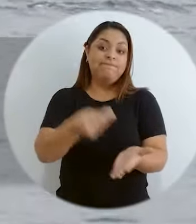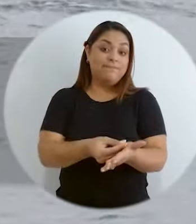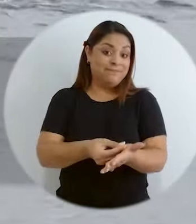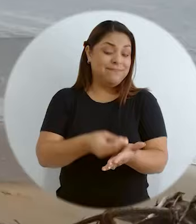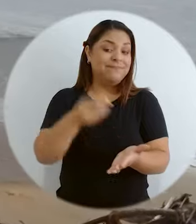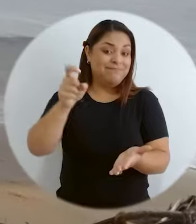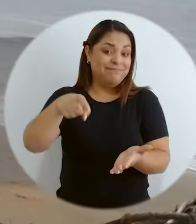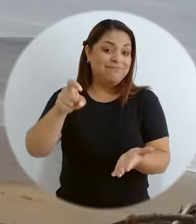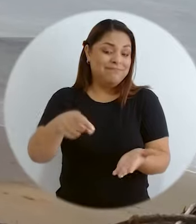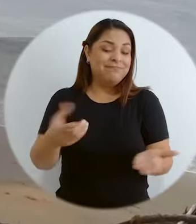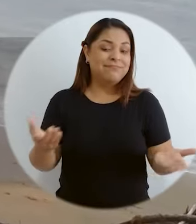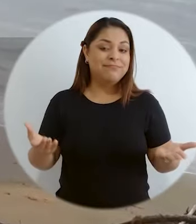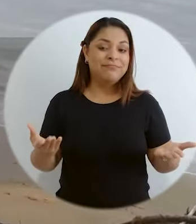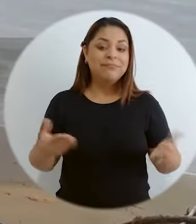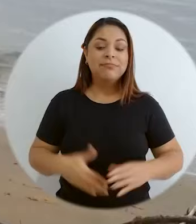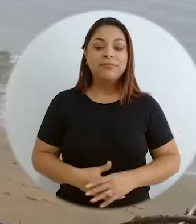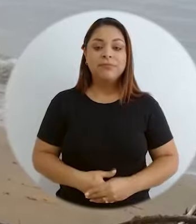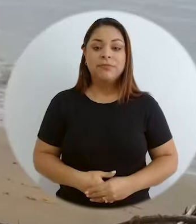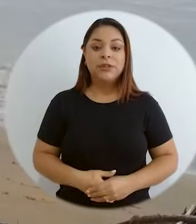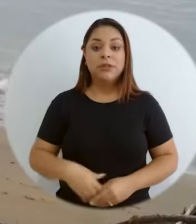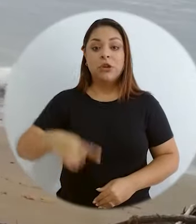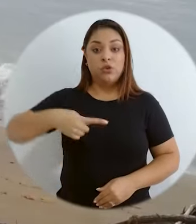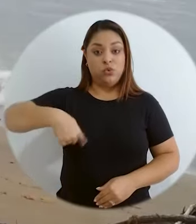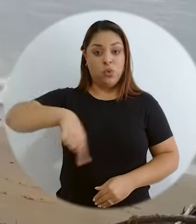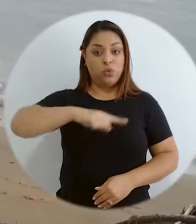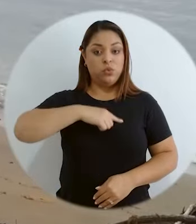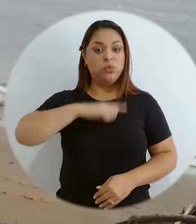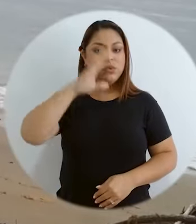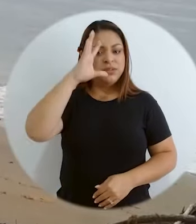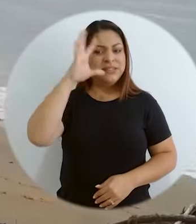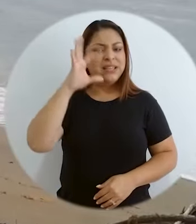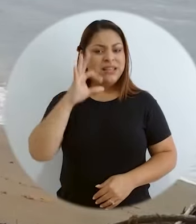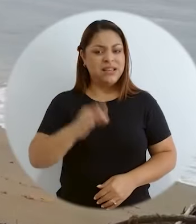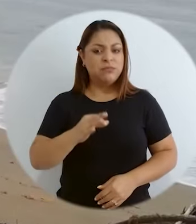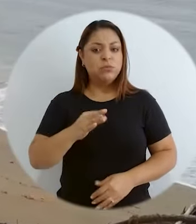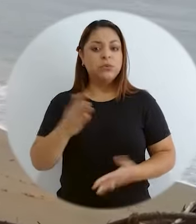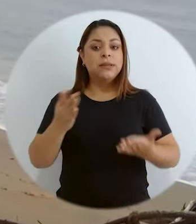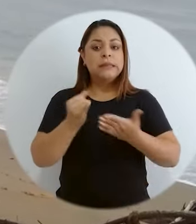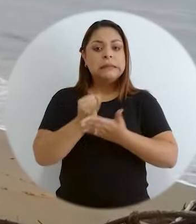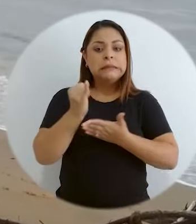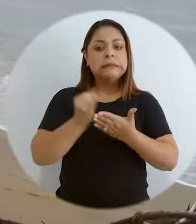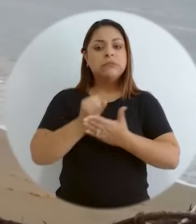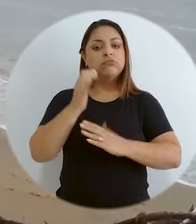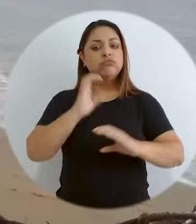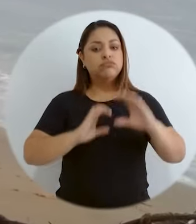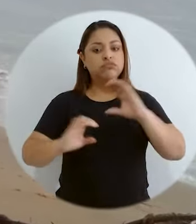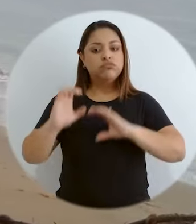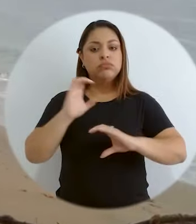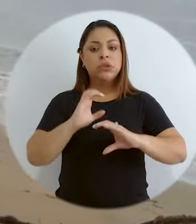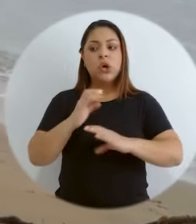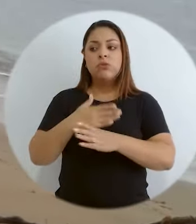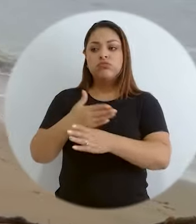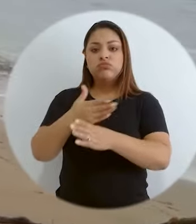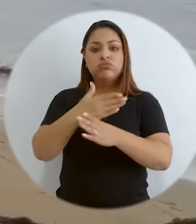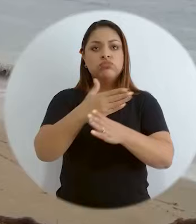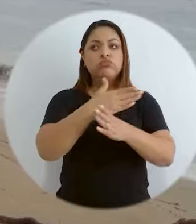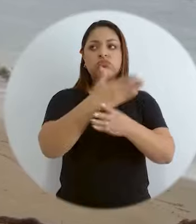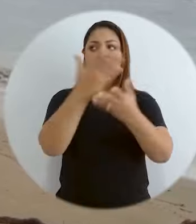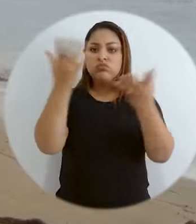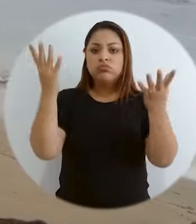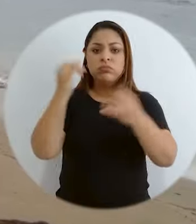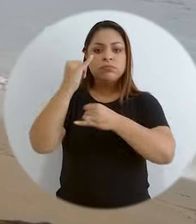hay que invertir también. Así es. Y nosotros creemos que a través de la investigación